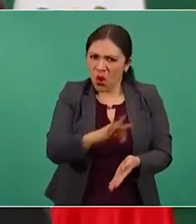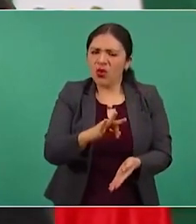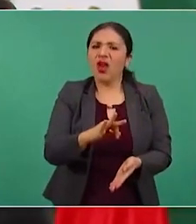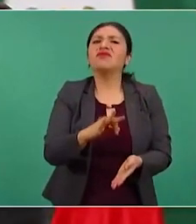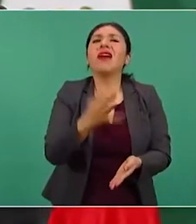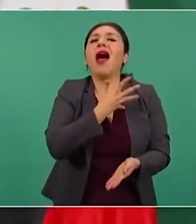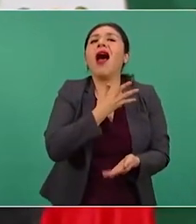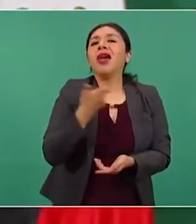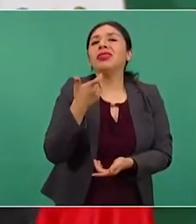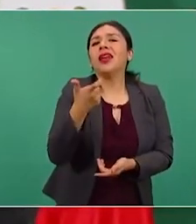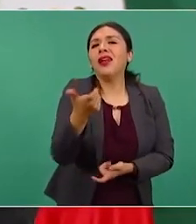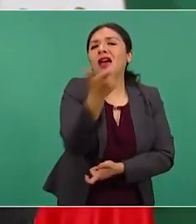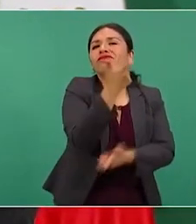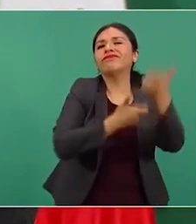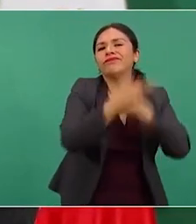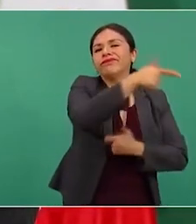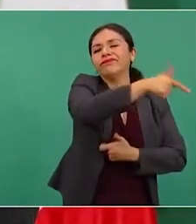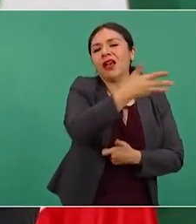económico.